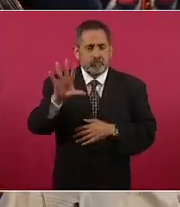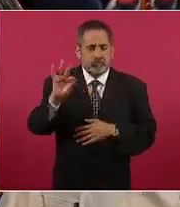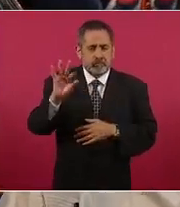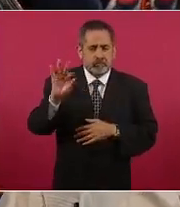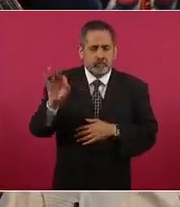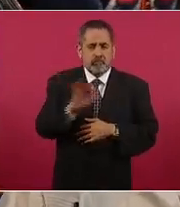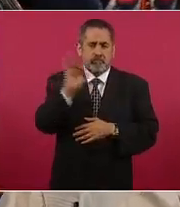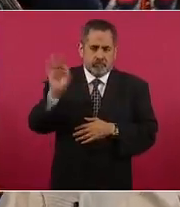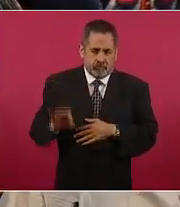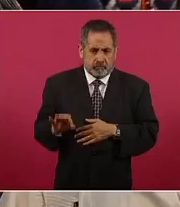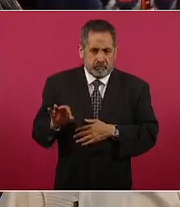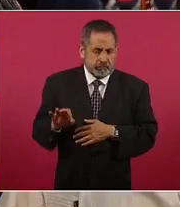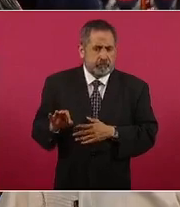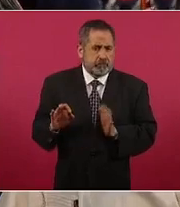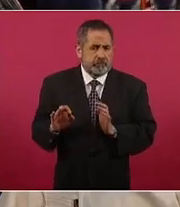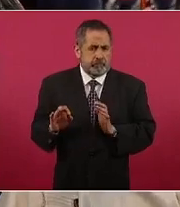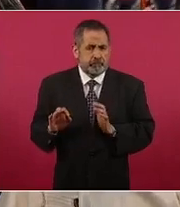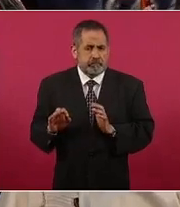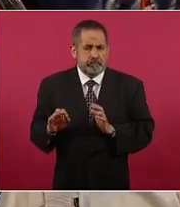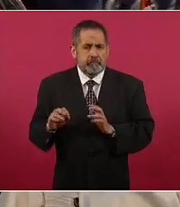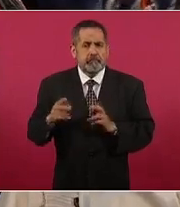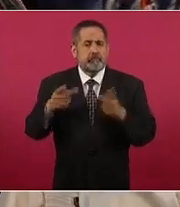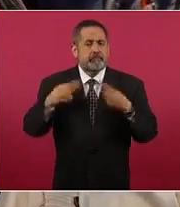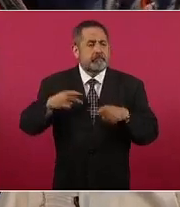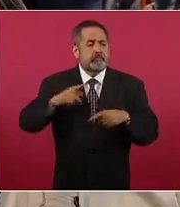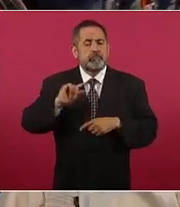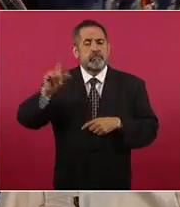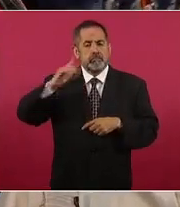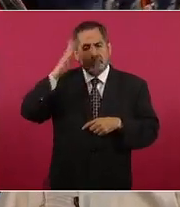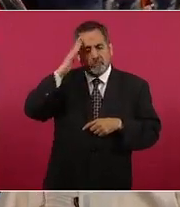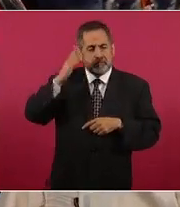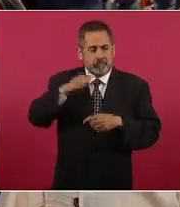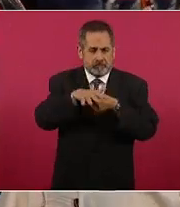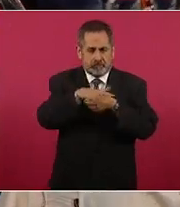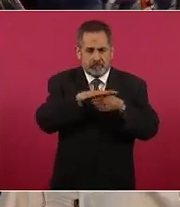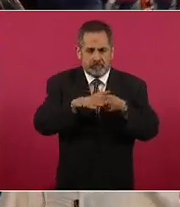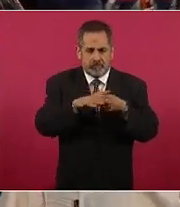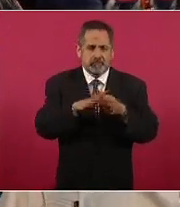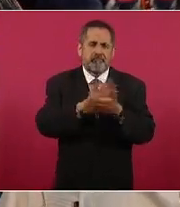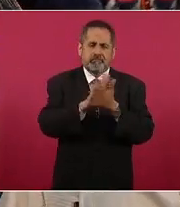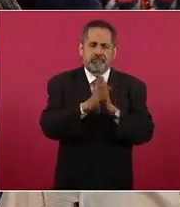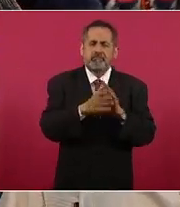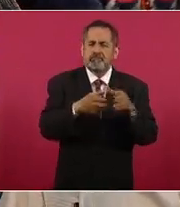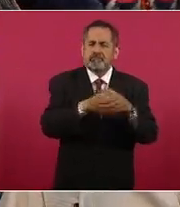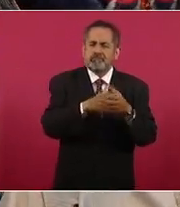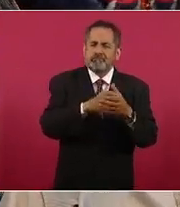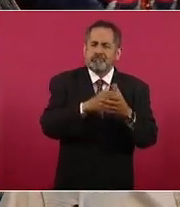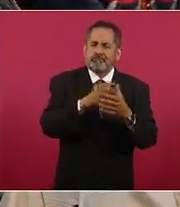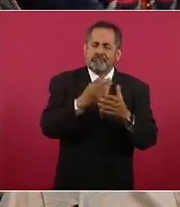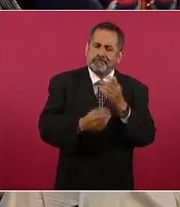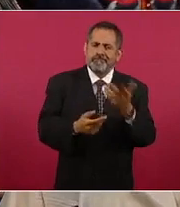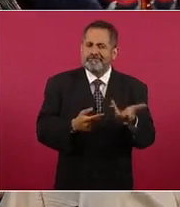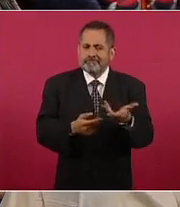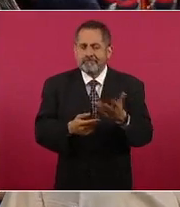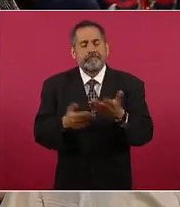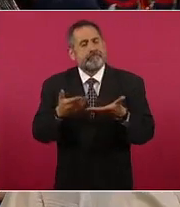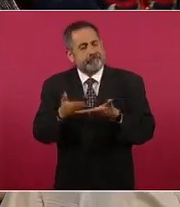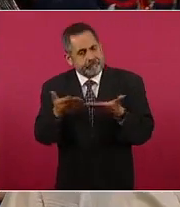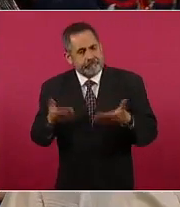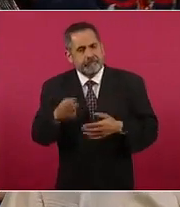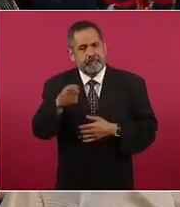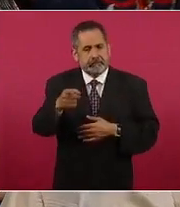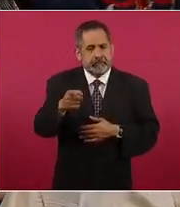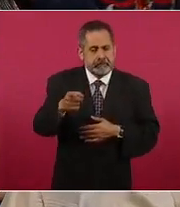de casos las autoridades locales están involucradas en estos casos